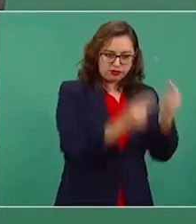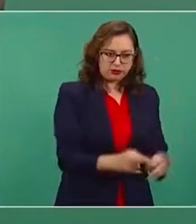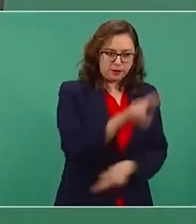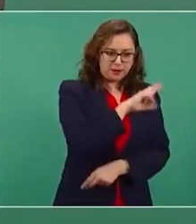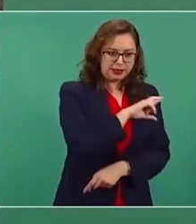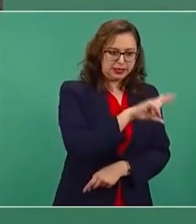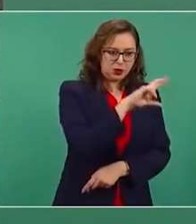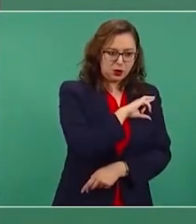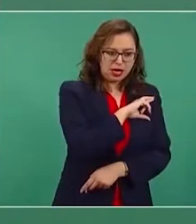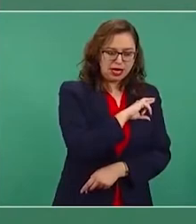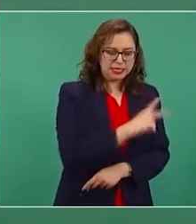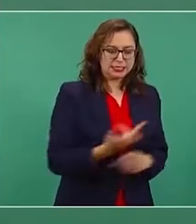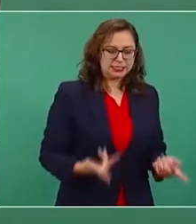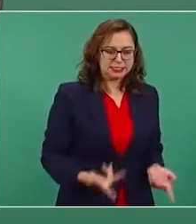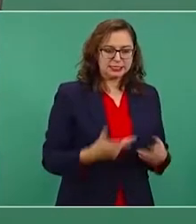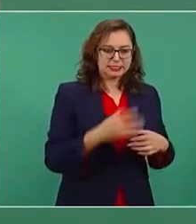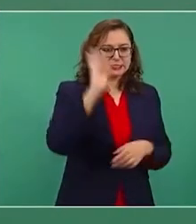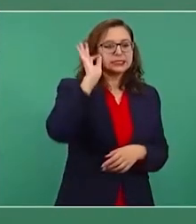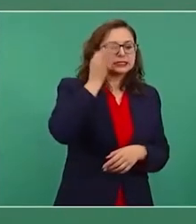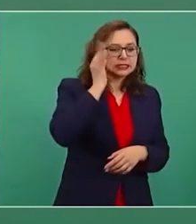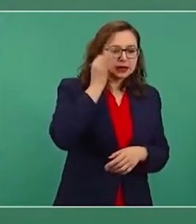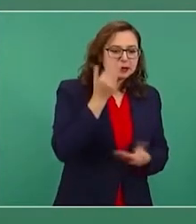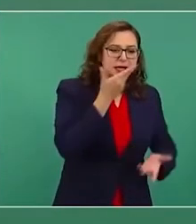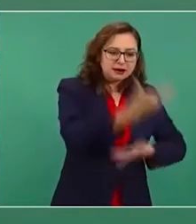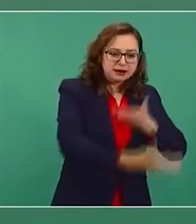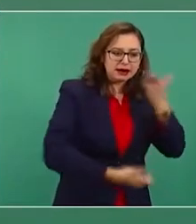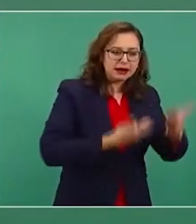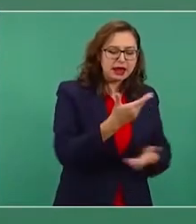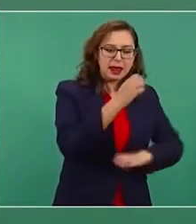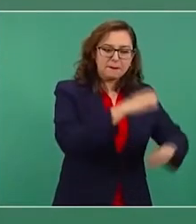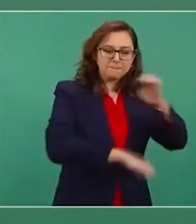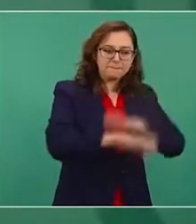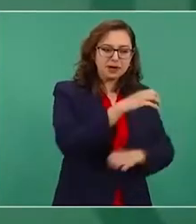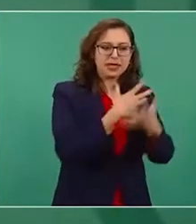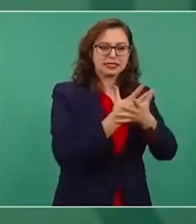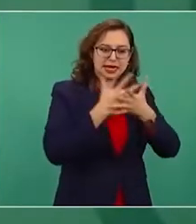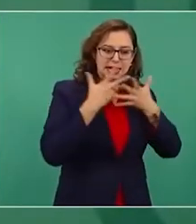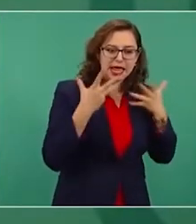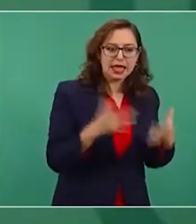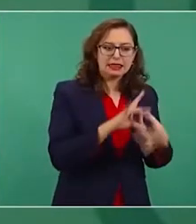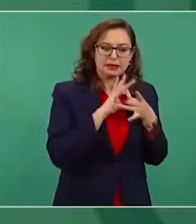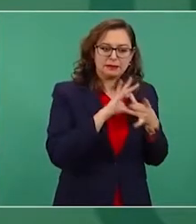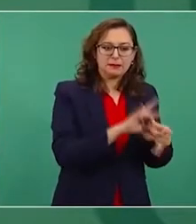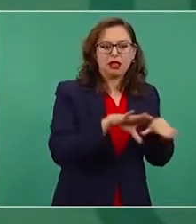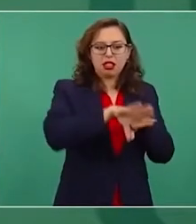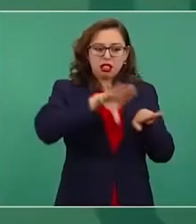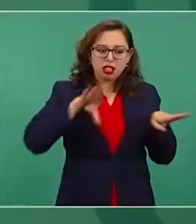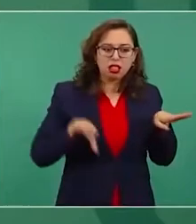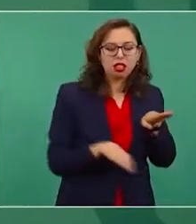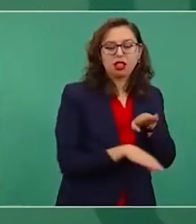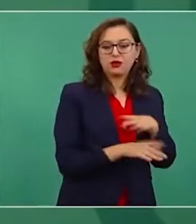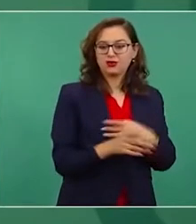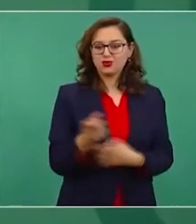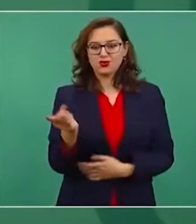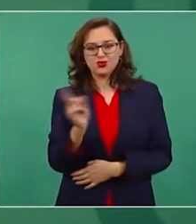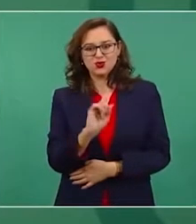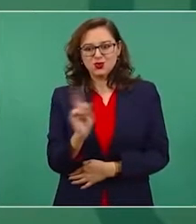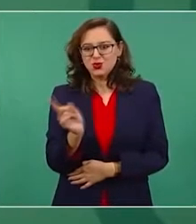no que sean empleados de las grandes corporaciones, de las empresas, que tengan